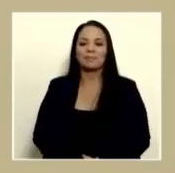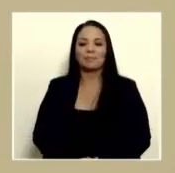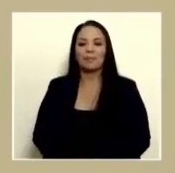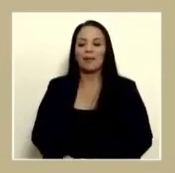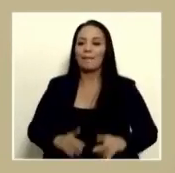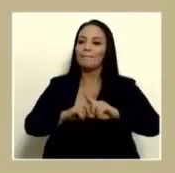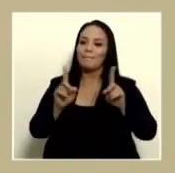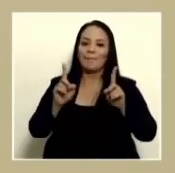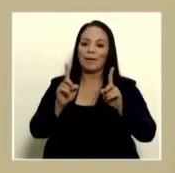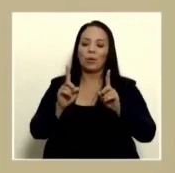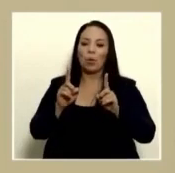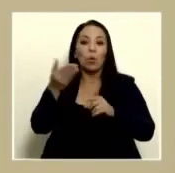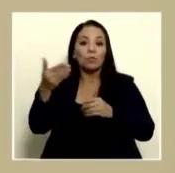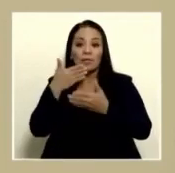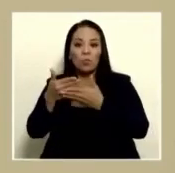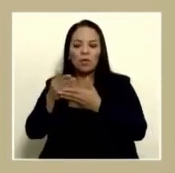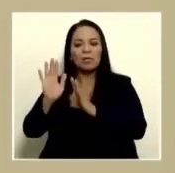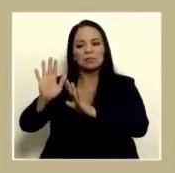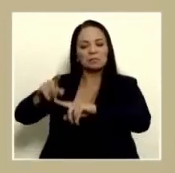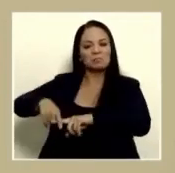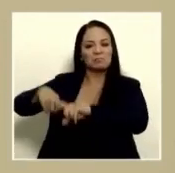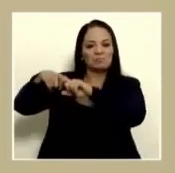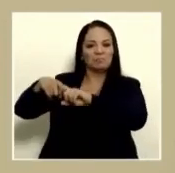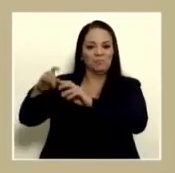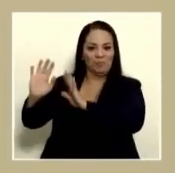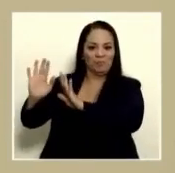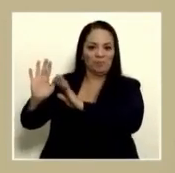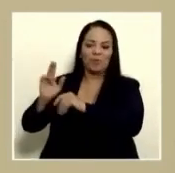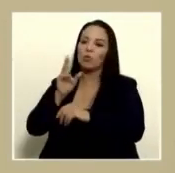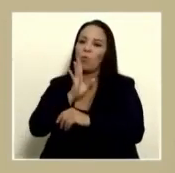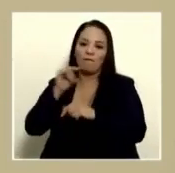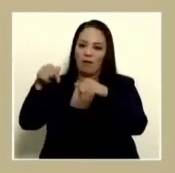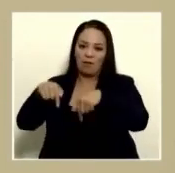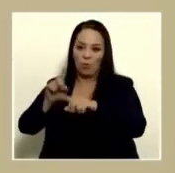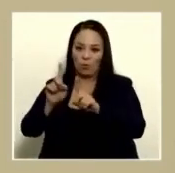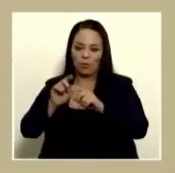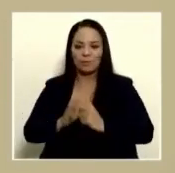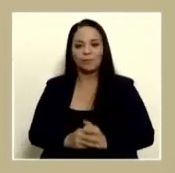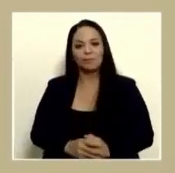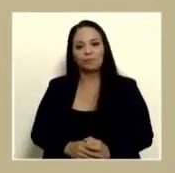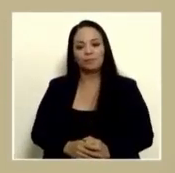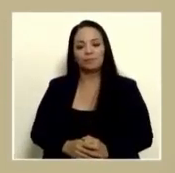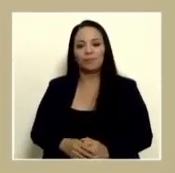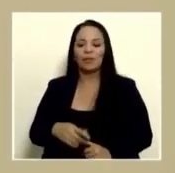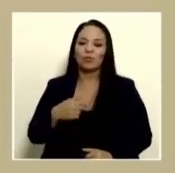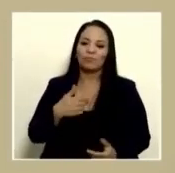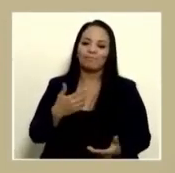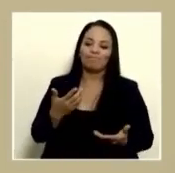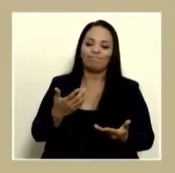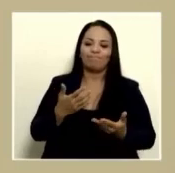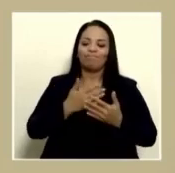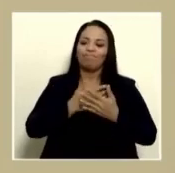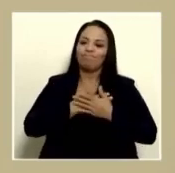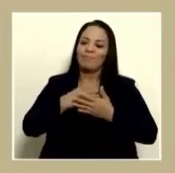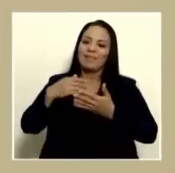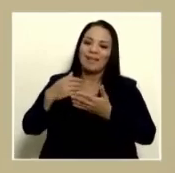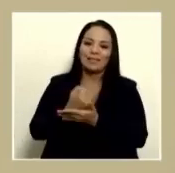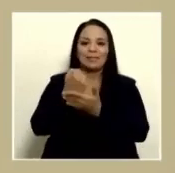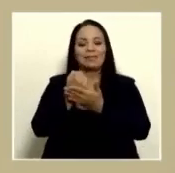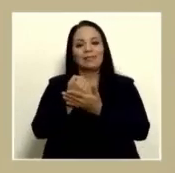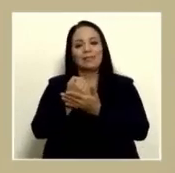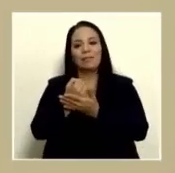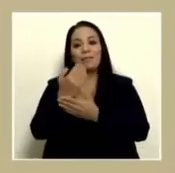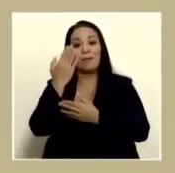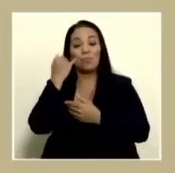Pero no, no voy a poder hablar sobre eso, porque, y me da lástima, porque la verdad es que el